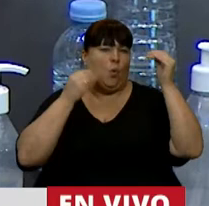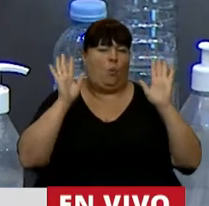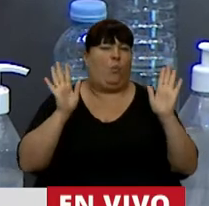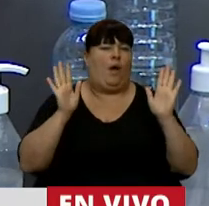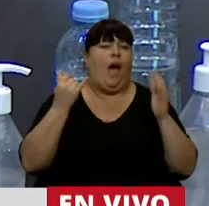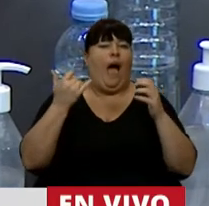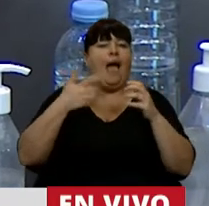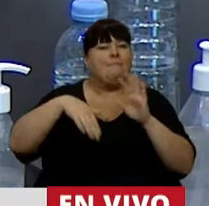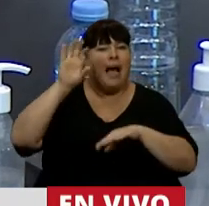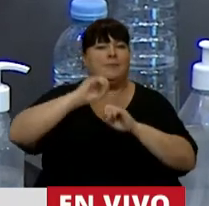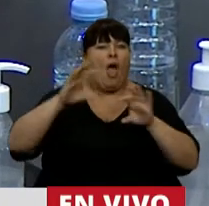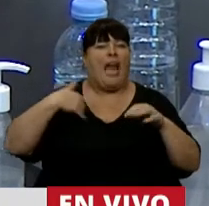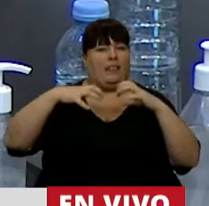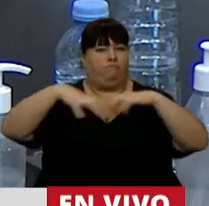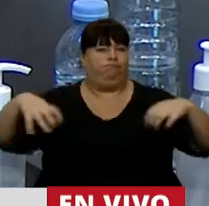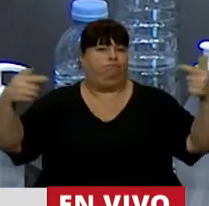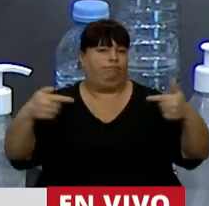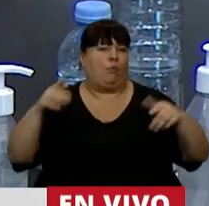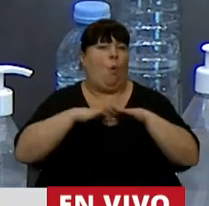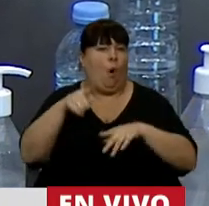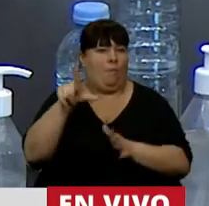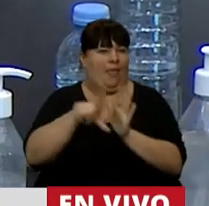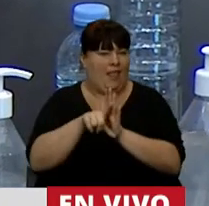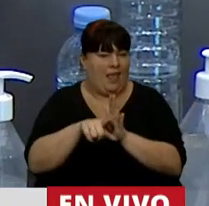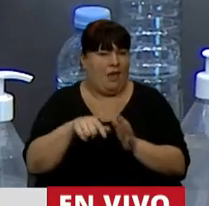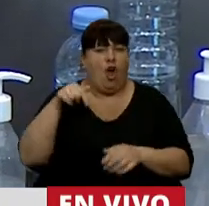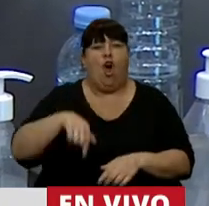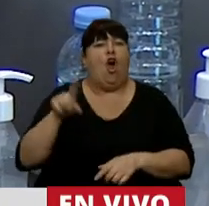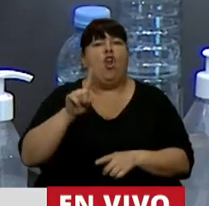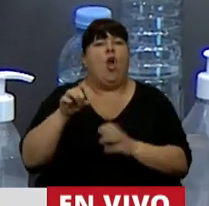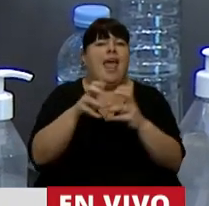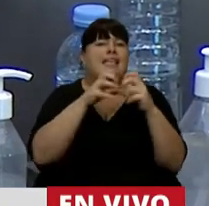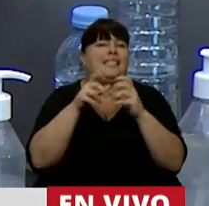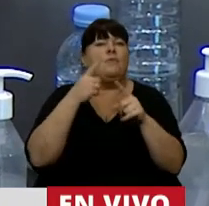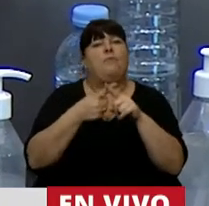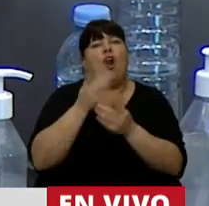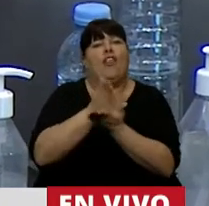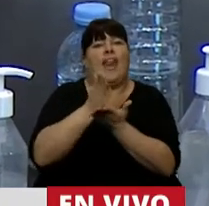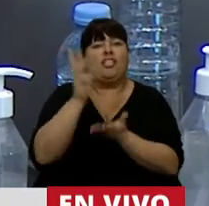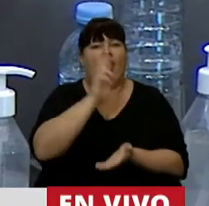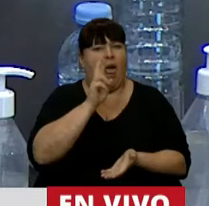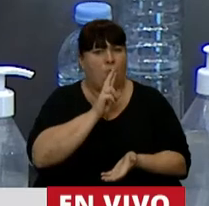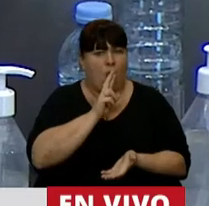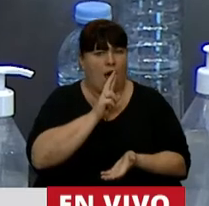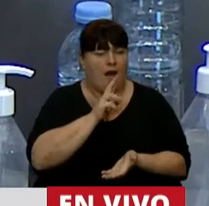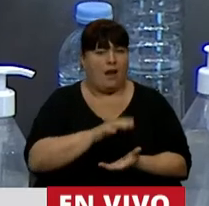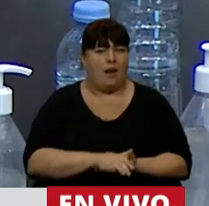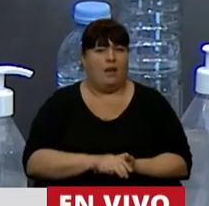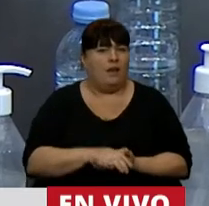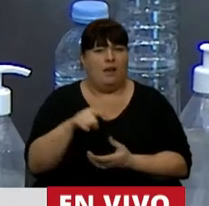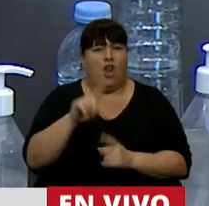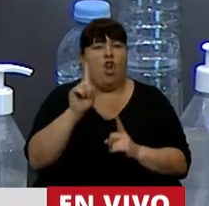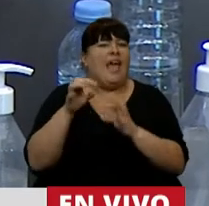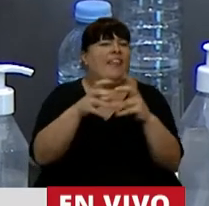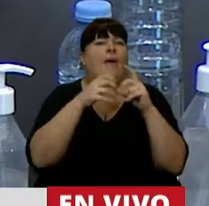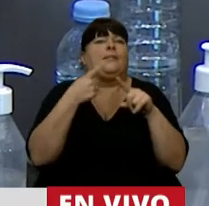porque divide aún más a los argentinos. Hoy no estamos tratando solamente los derechos de la mujer, eso no